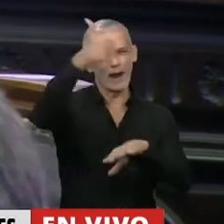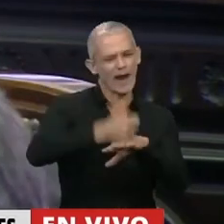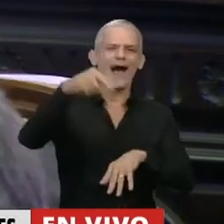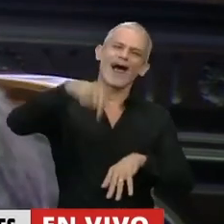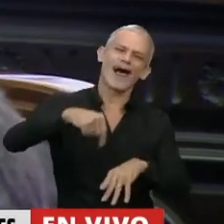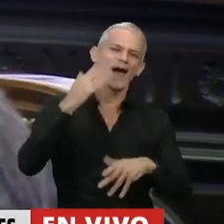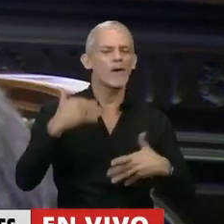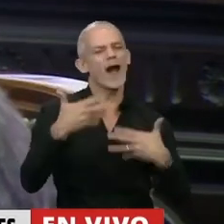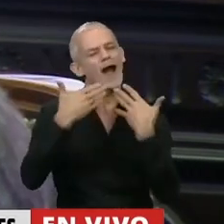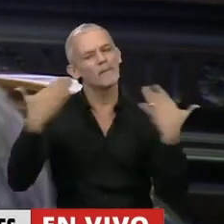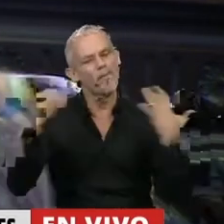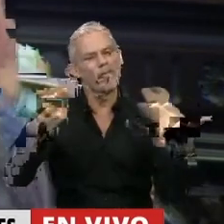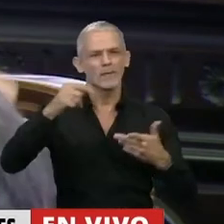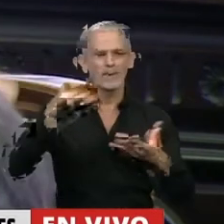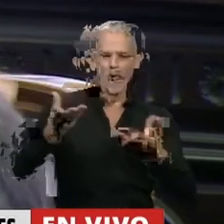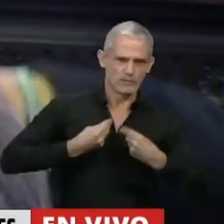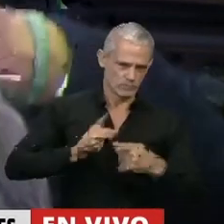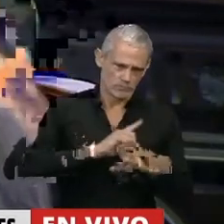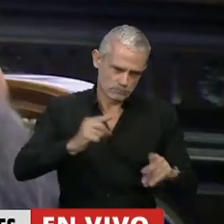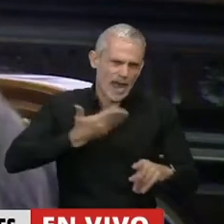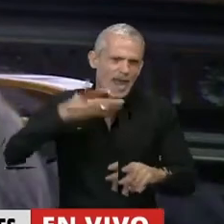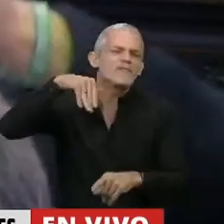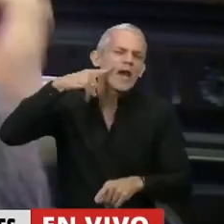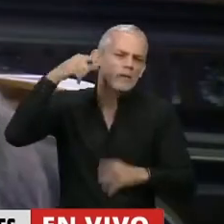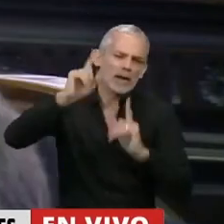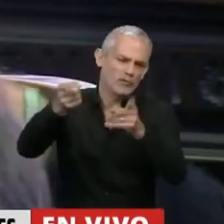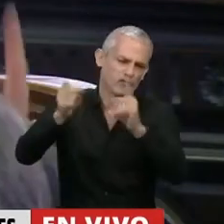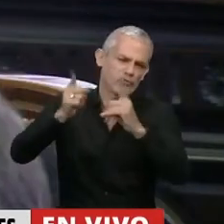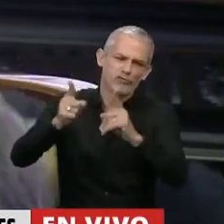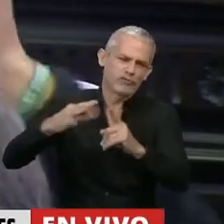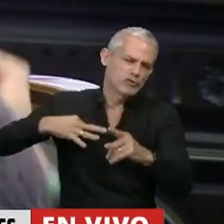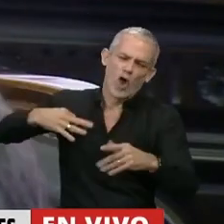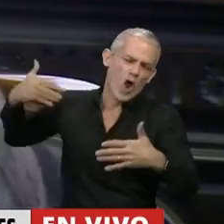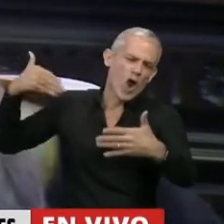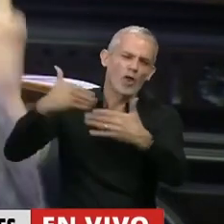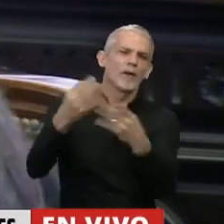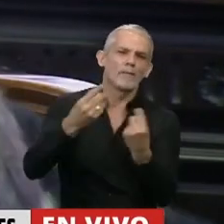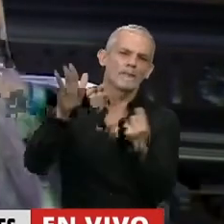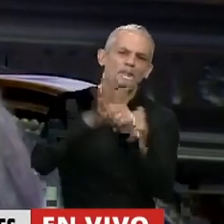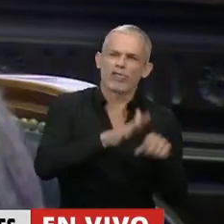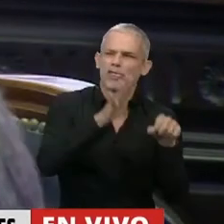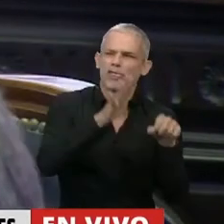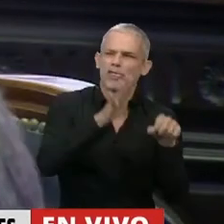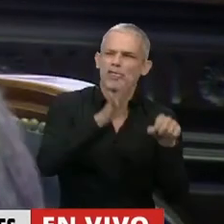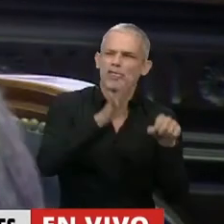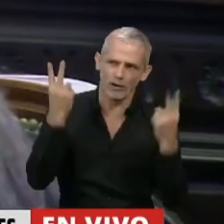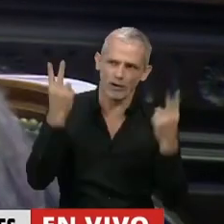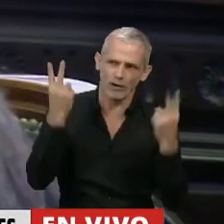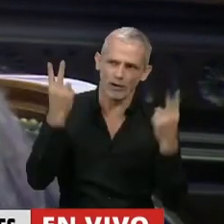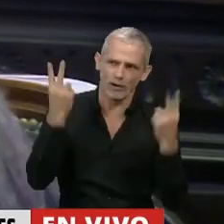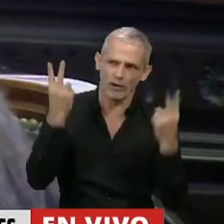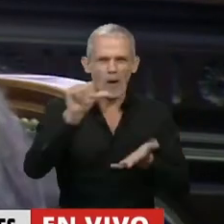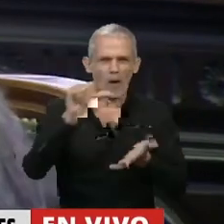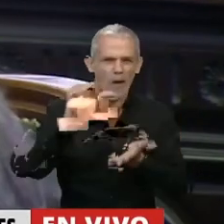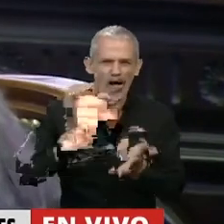amable, sino que es el mismo FMI de toda la vida para someter a las naciones semicoloniales como la nuestra,